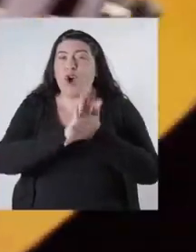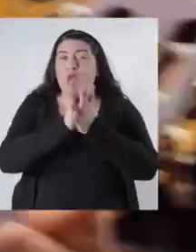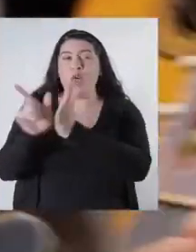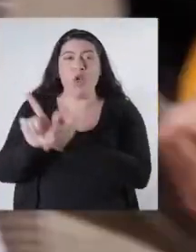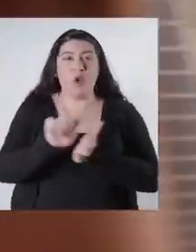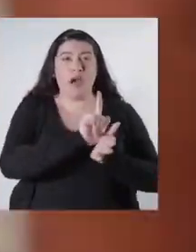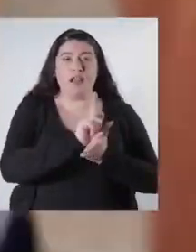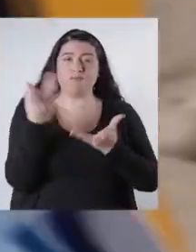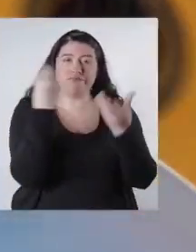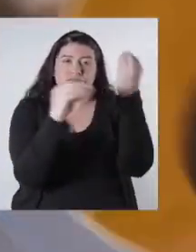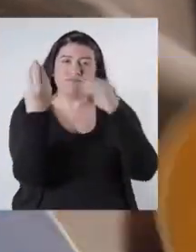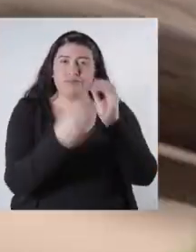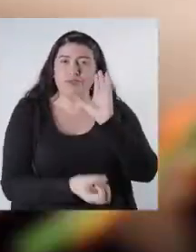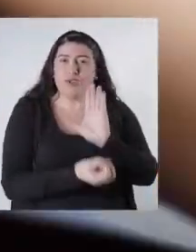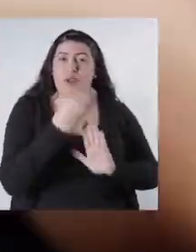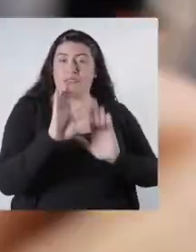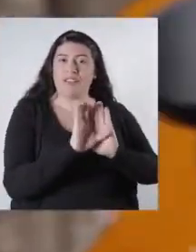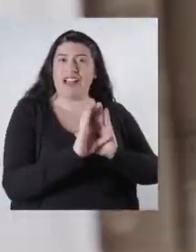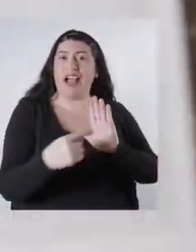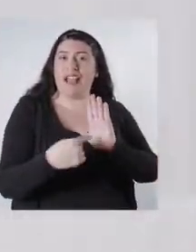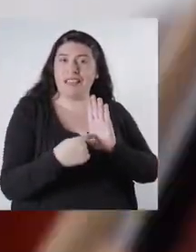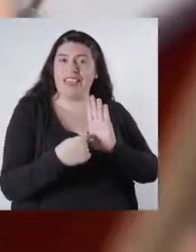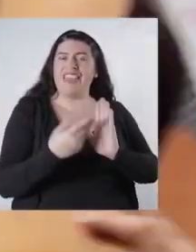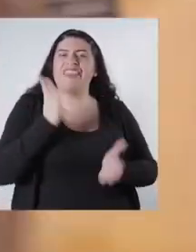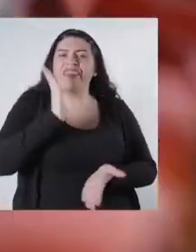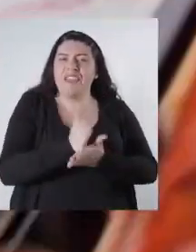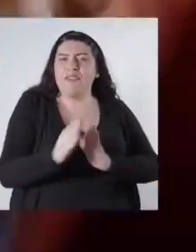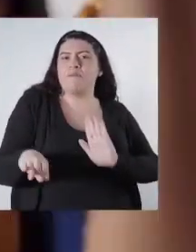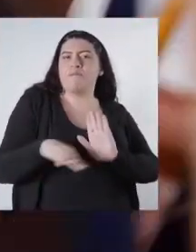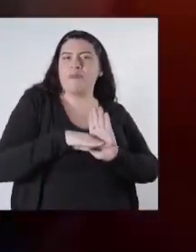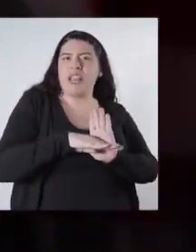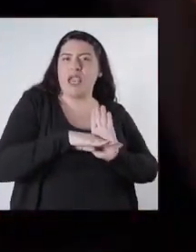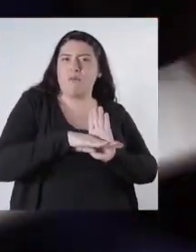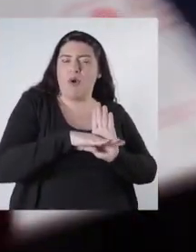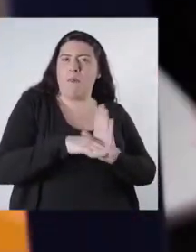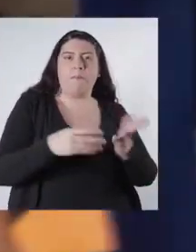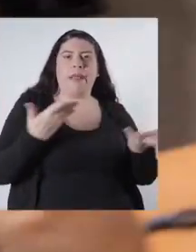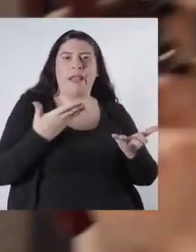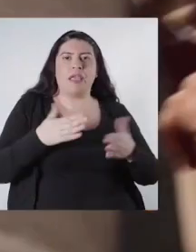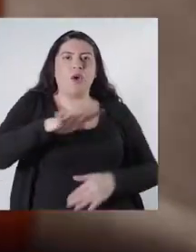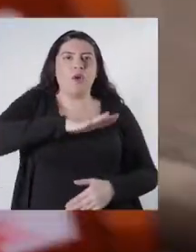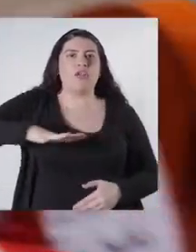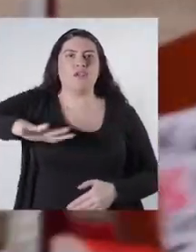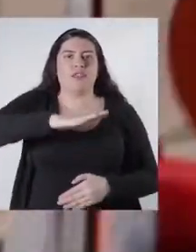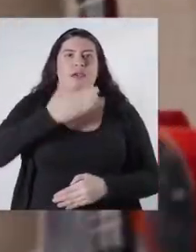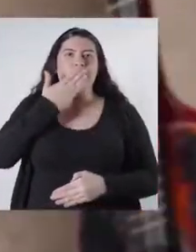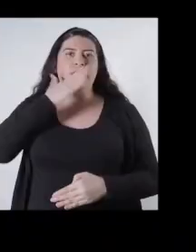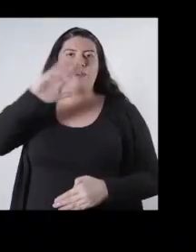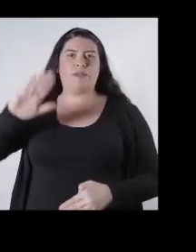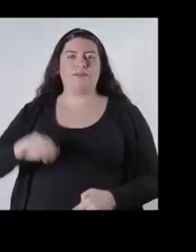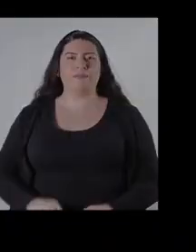escribir una nueva Constitución donde se garanticen lo mínimo que necesitamos para ser una sociedad mejor.